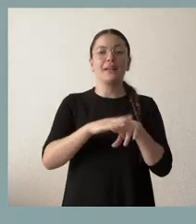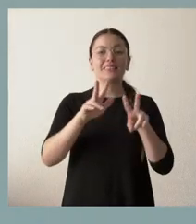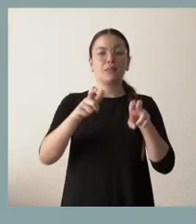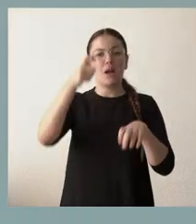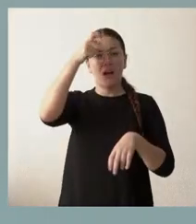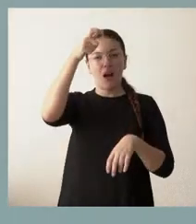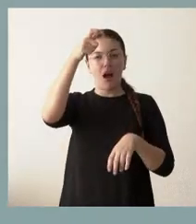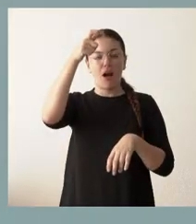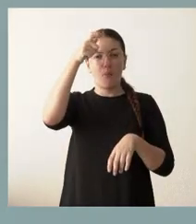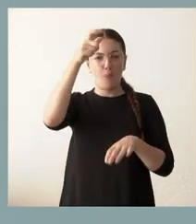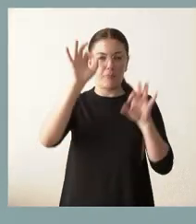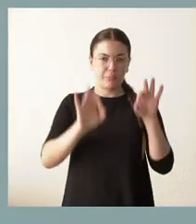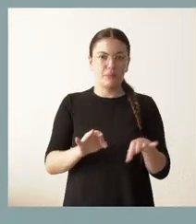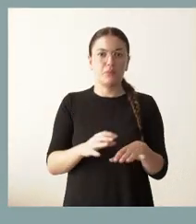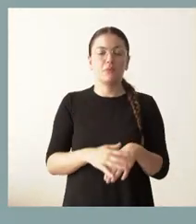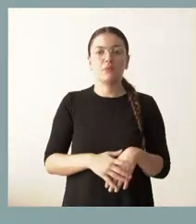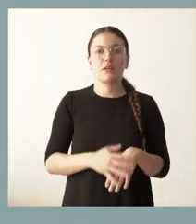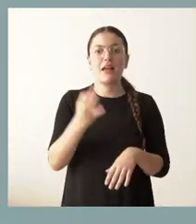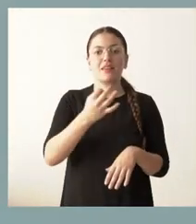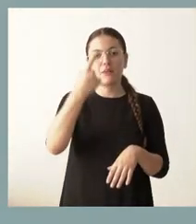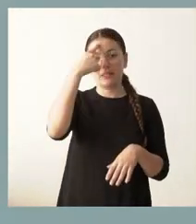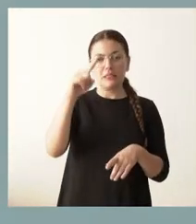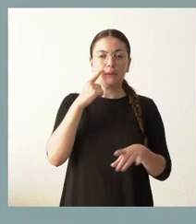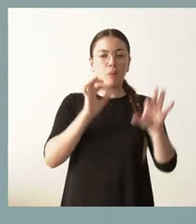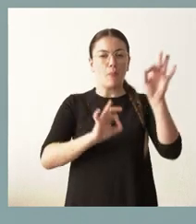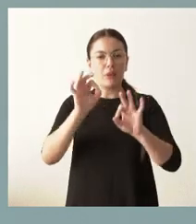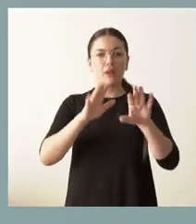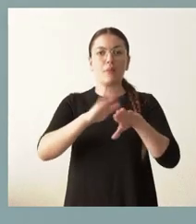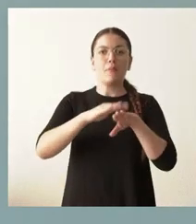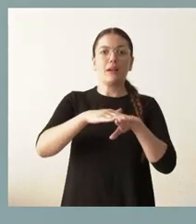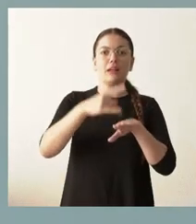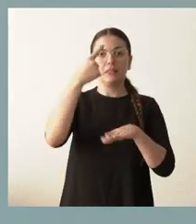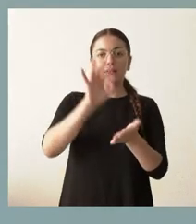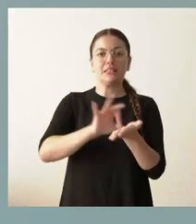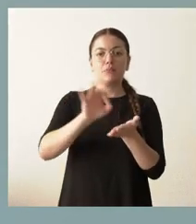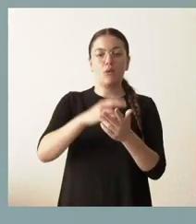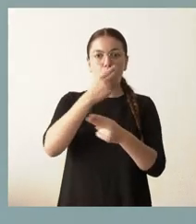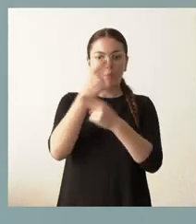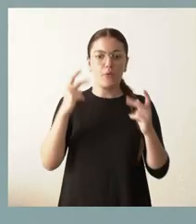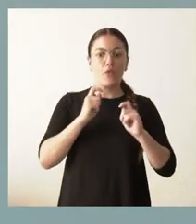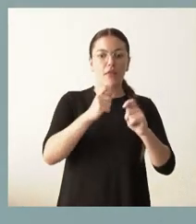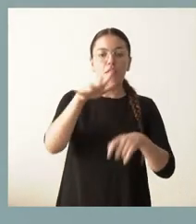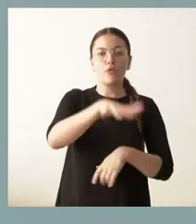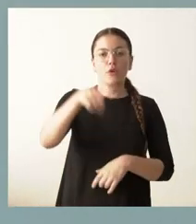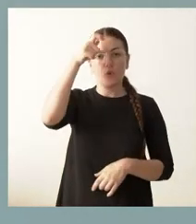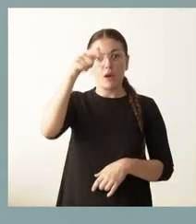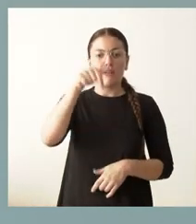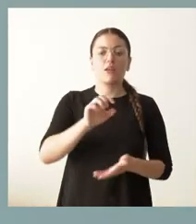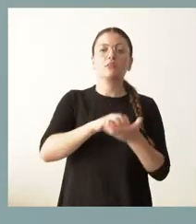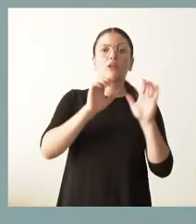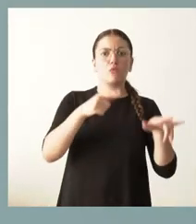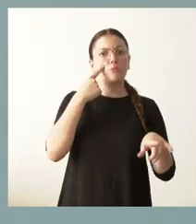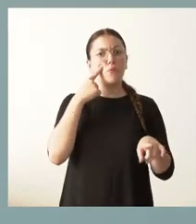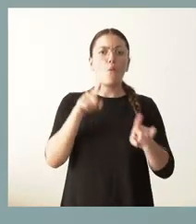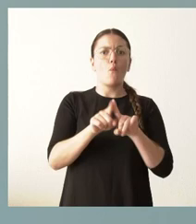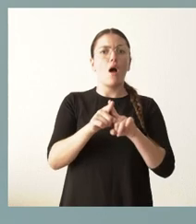establezca unos ratios de prestación de servicios públicos en el mundo rural. Castilla y León es un ejemplo en esta materia, no